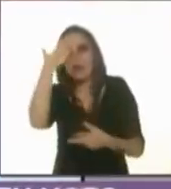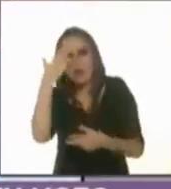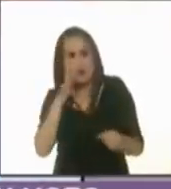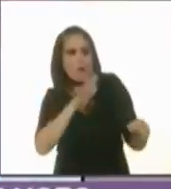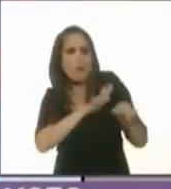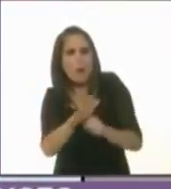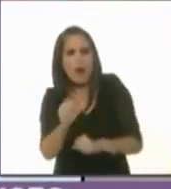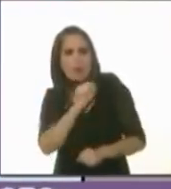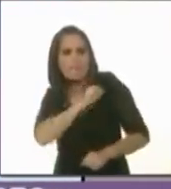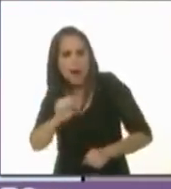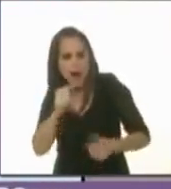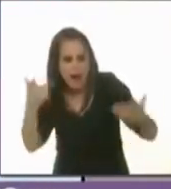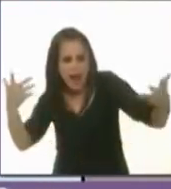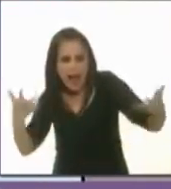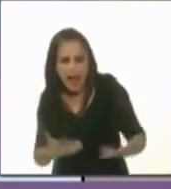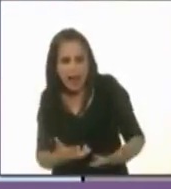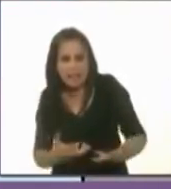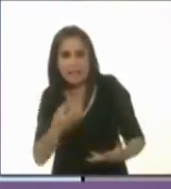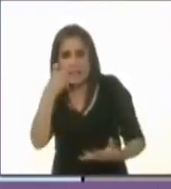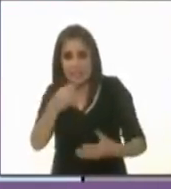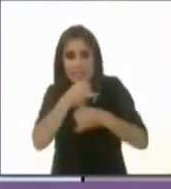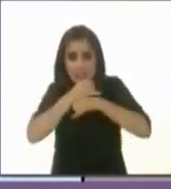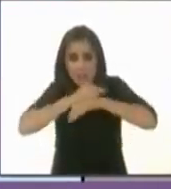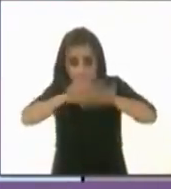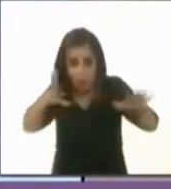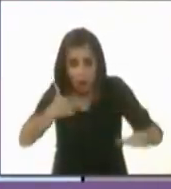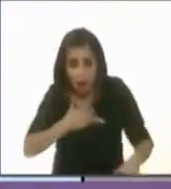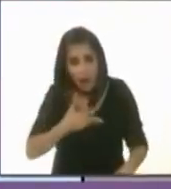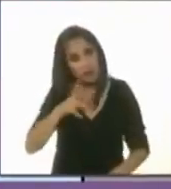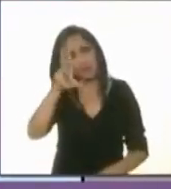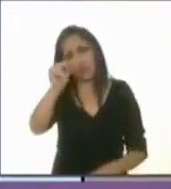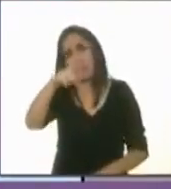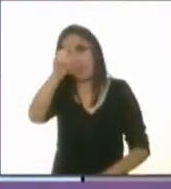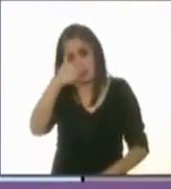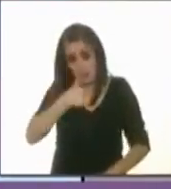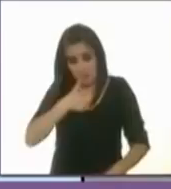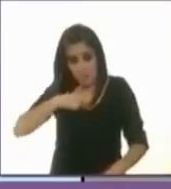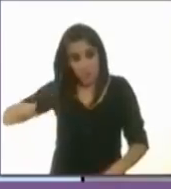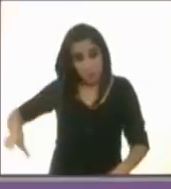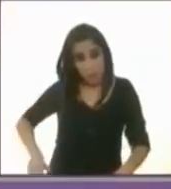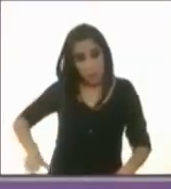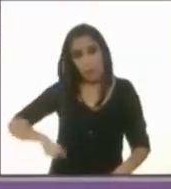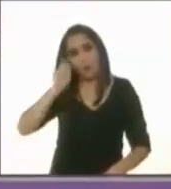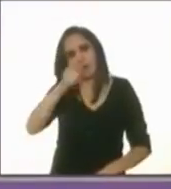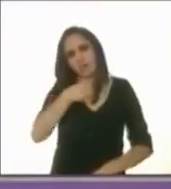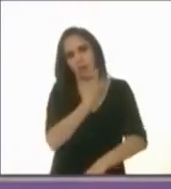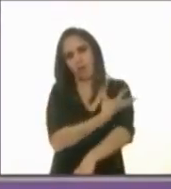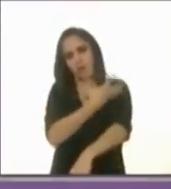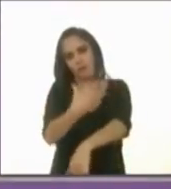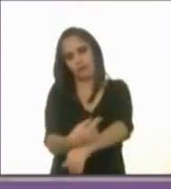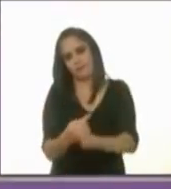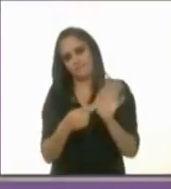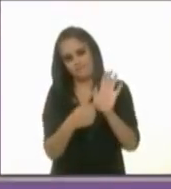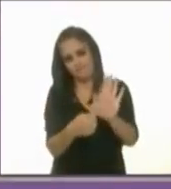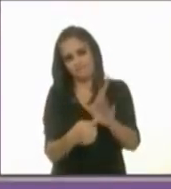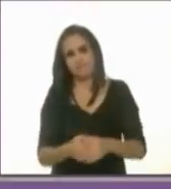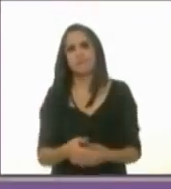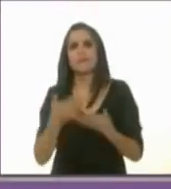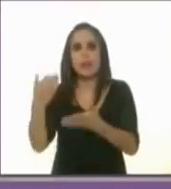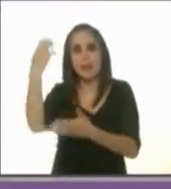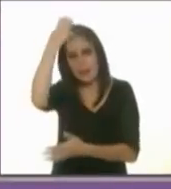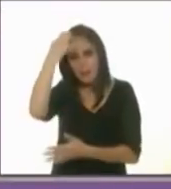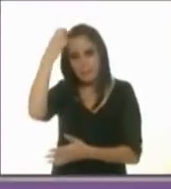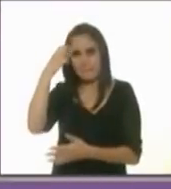que se cometen en esta ciudad, que no está la información disponible. Va a ser un gobierno transparente. Gracias, candidata Miquel Arreola, por